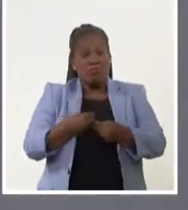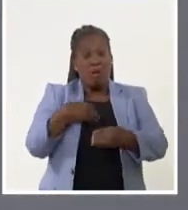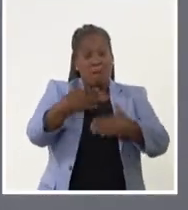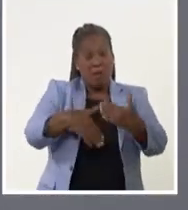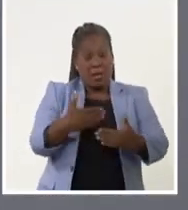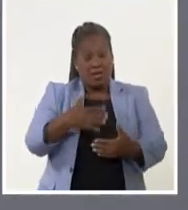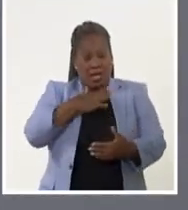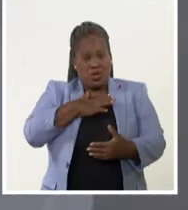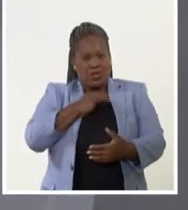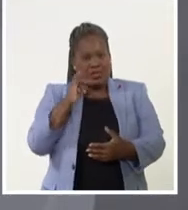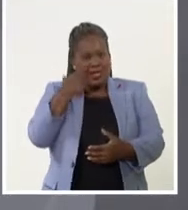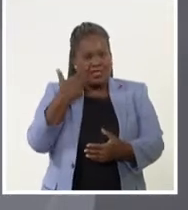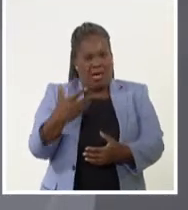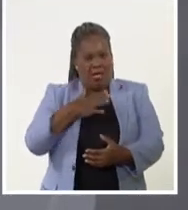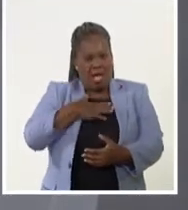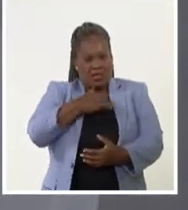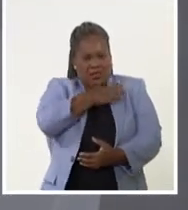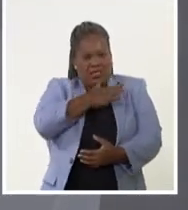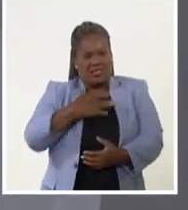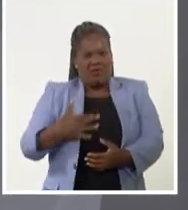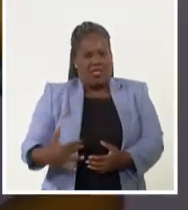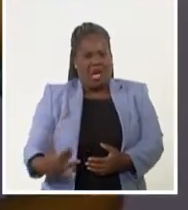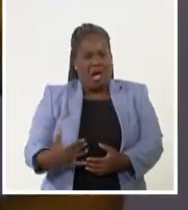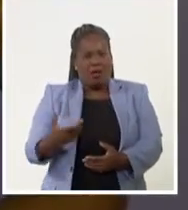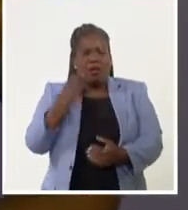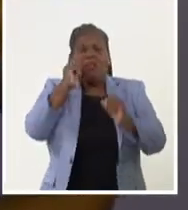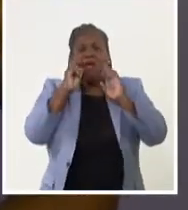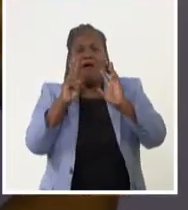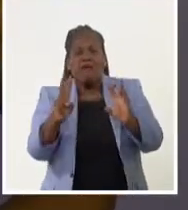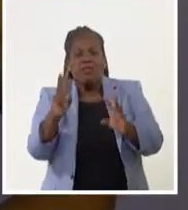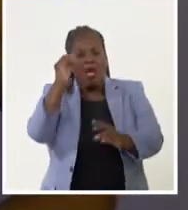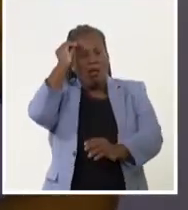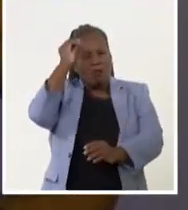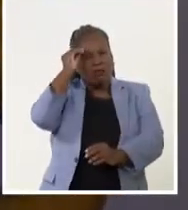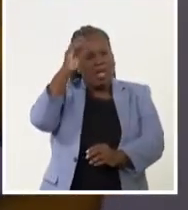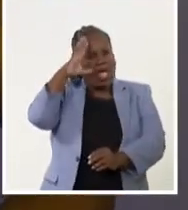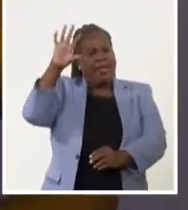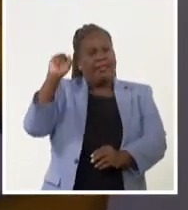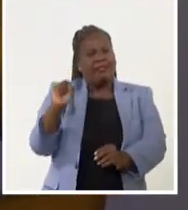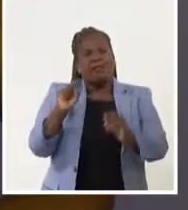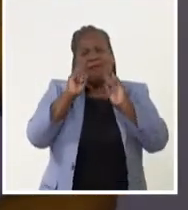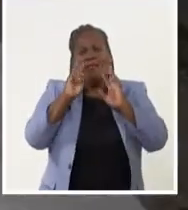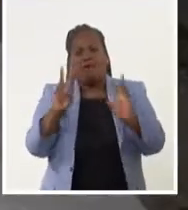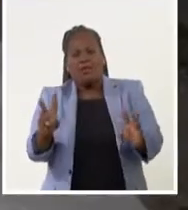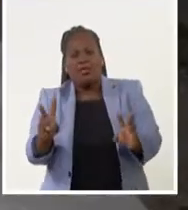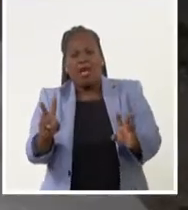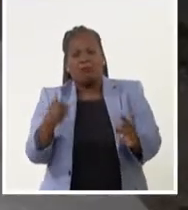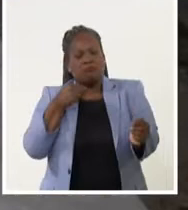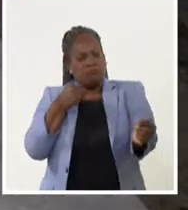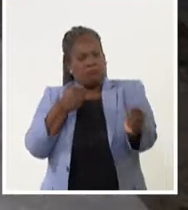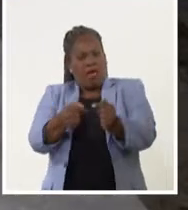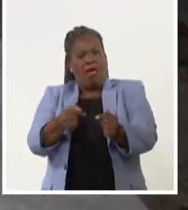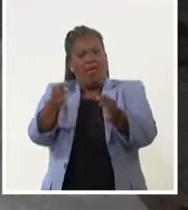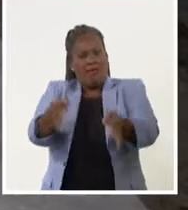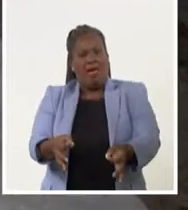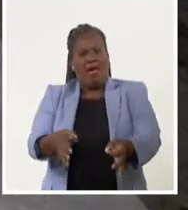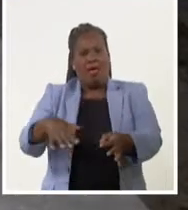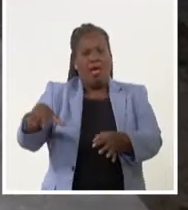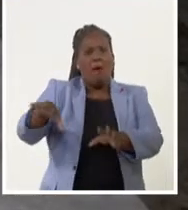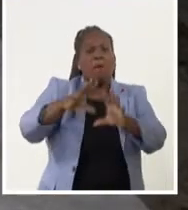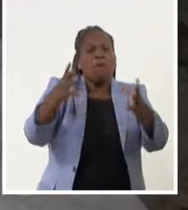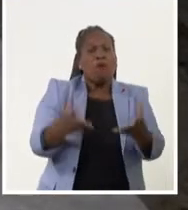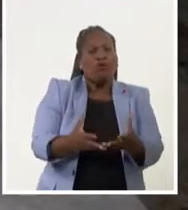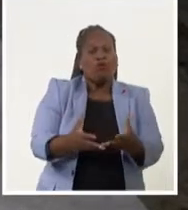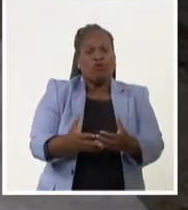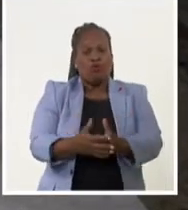el arte, que es la sensibilidad a la cual exploramos la vida, intentamos entender la vida, acercarnos a esa realidad. Yo me encuentro